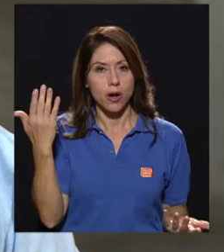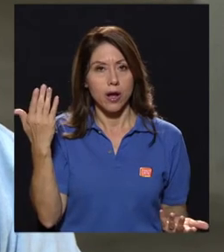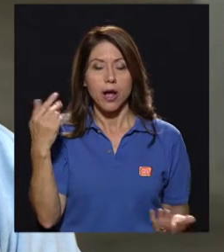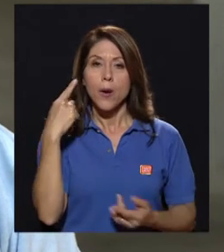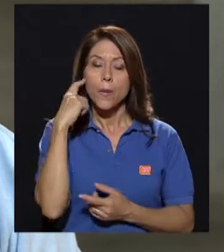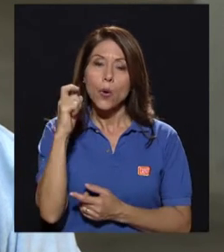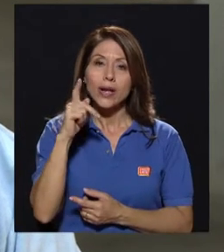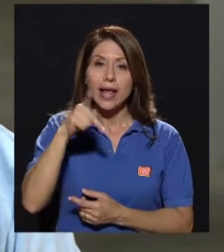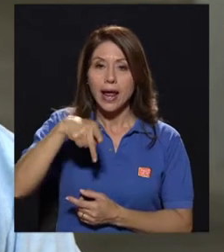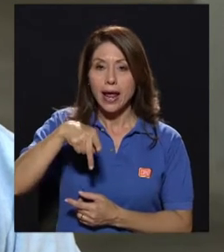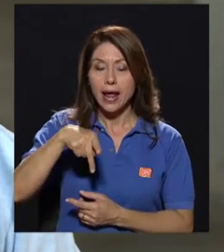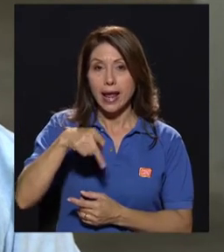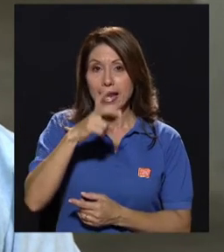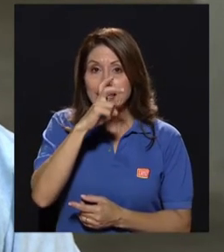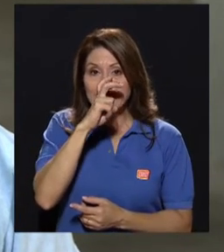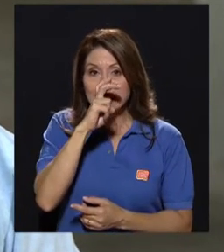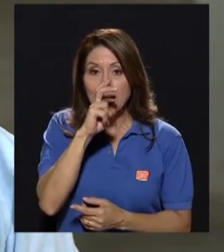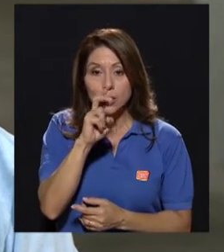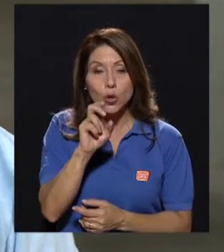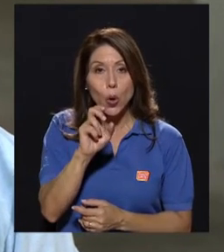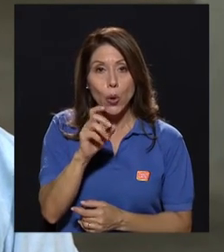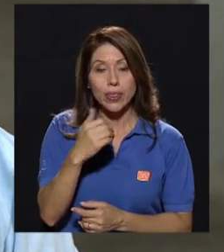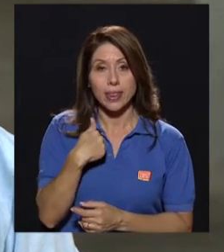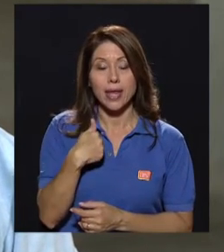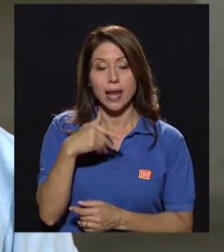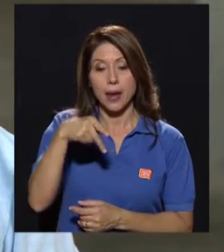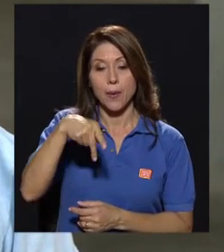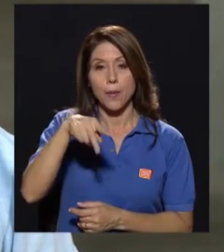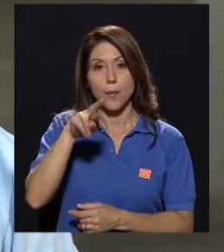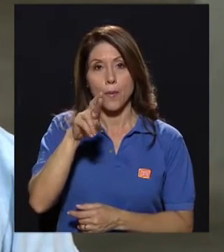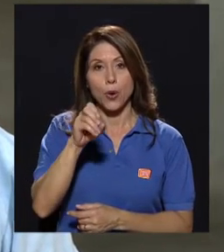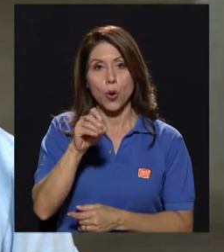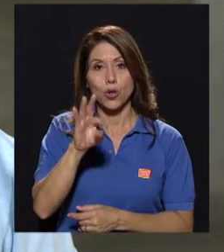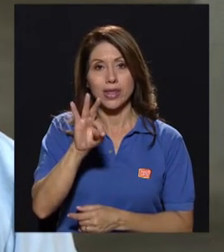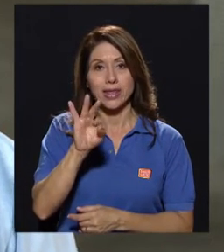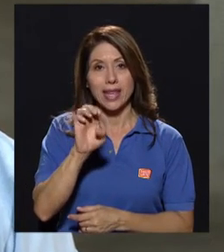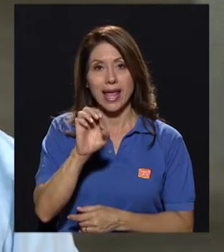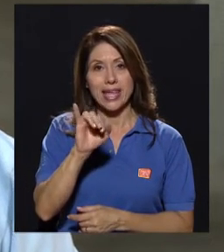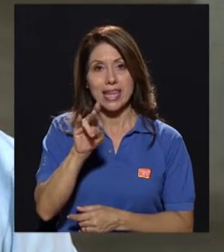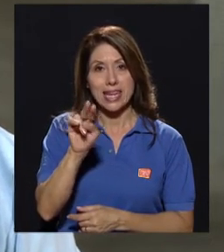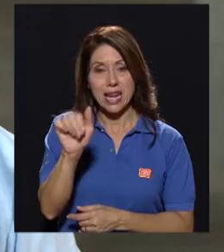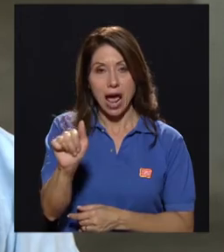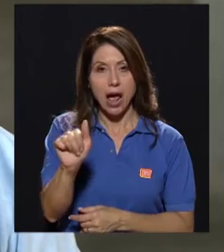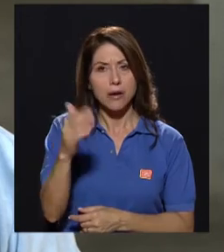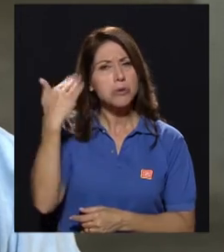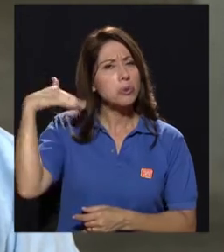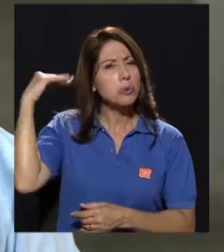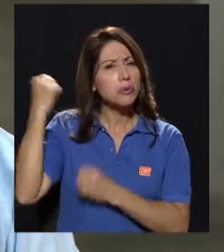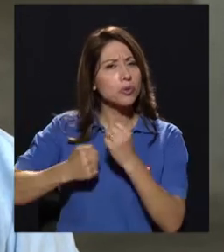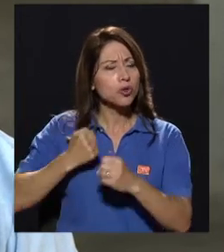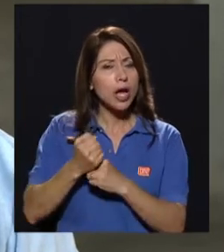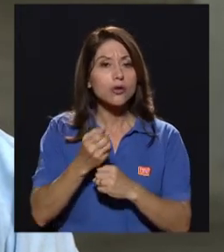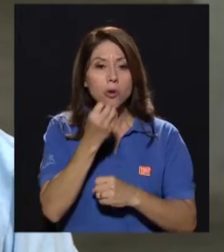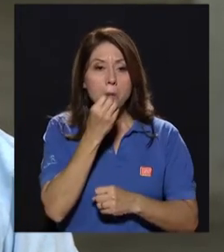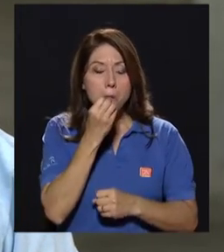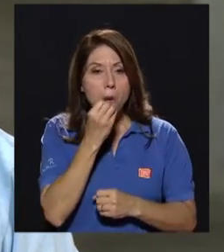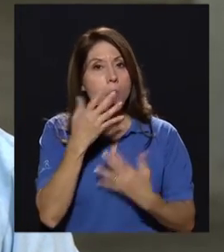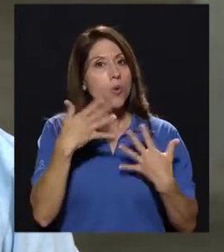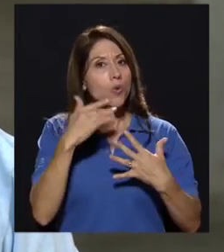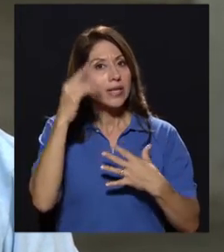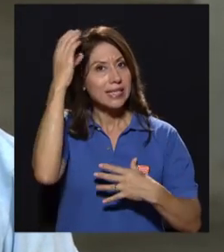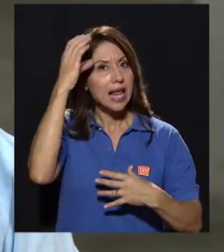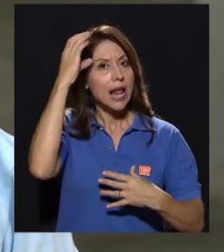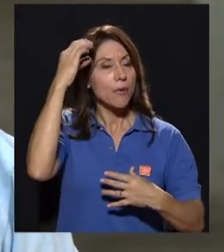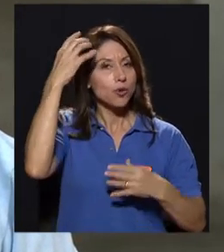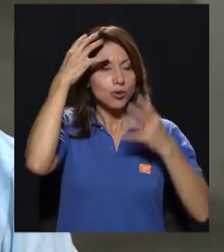a la proteína del insecto que pudimos comer en gran cantidad en algún momento, eso permitió poder mantener cerebros tan grandes